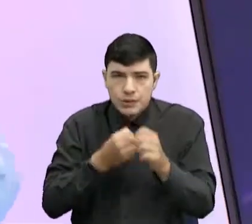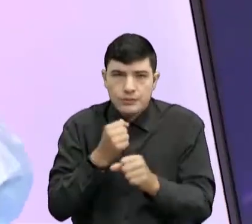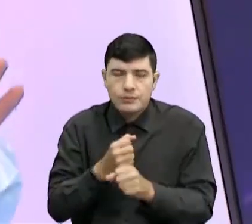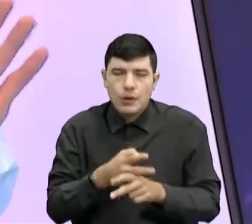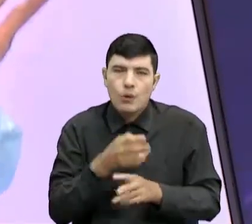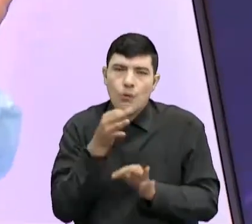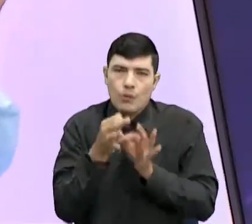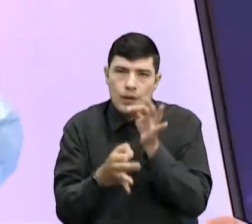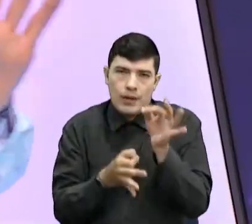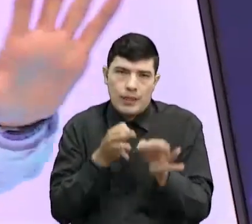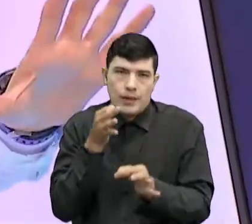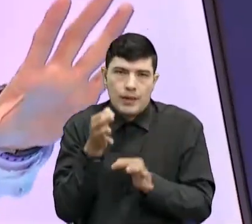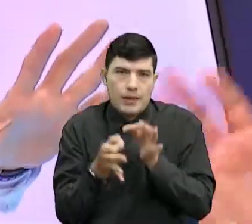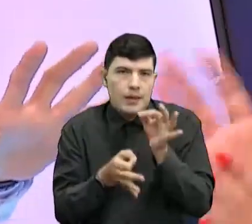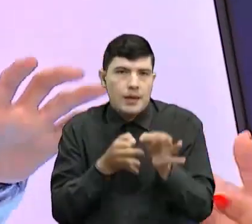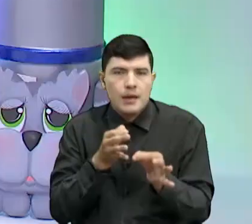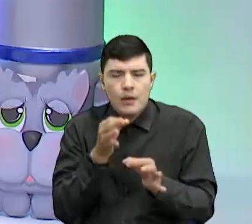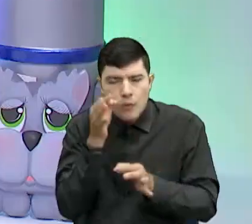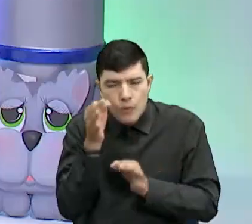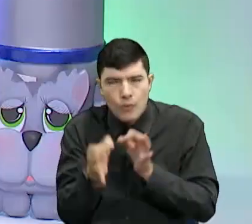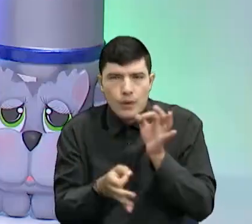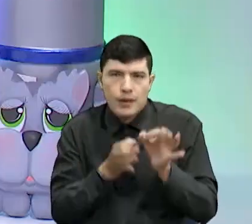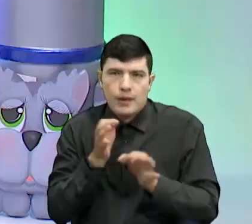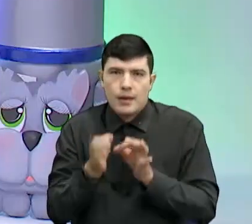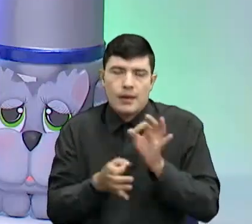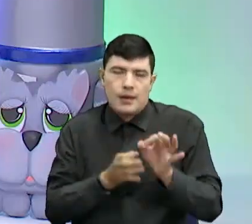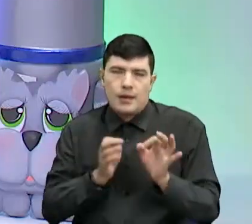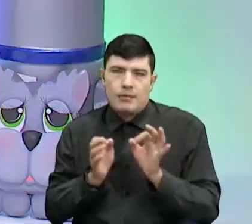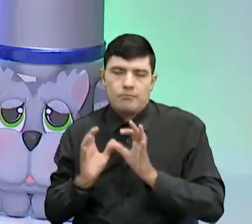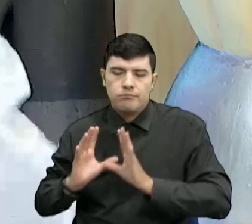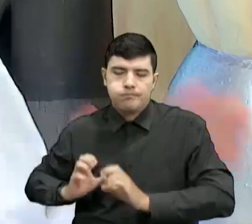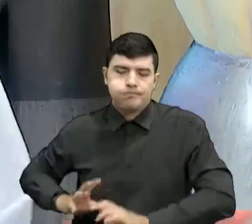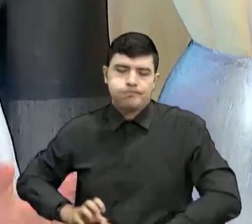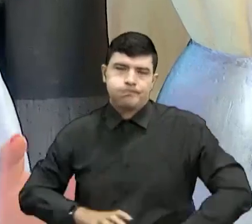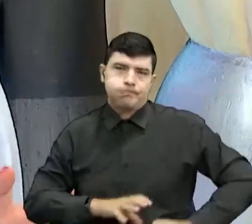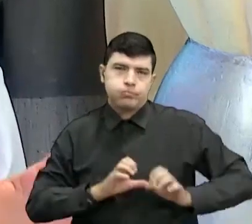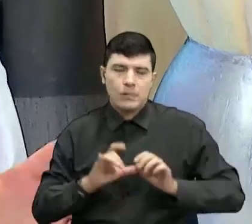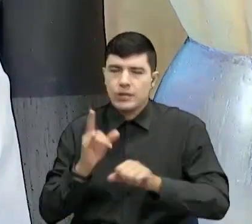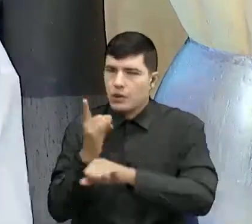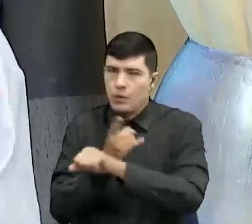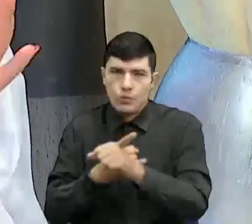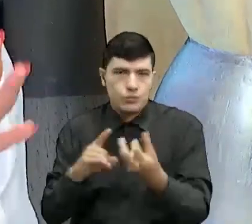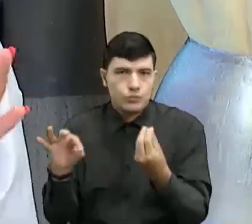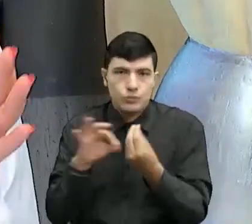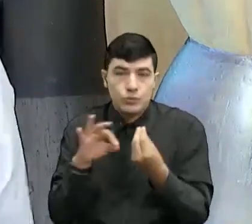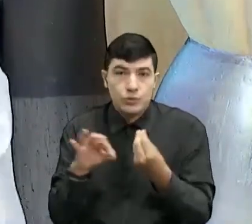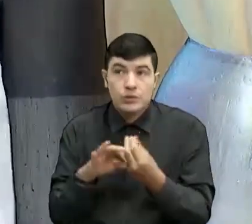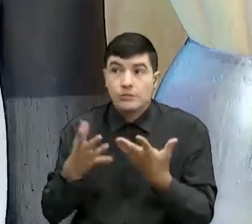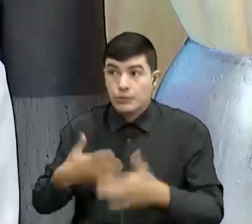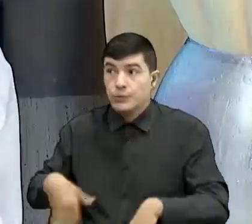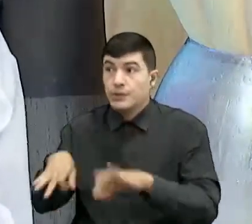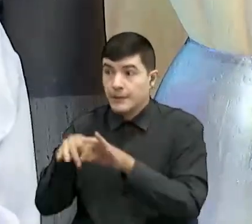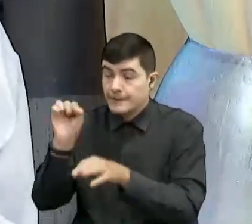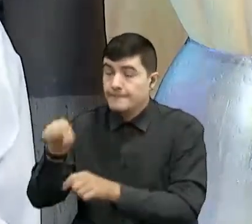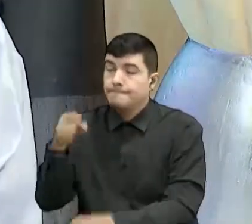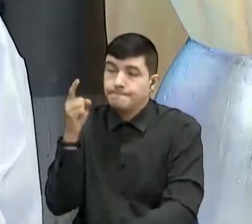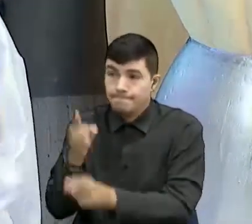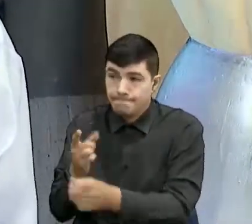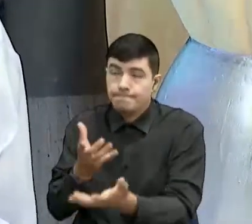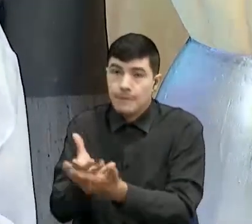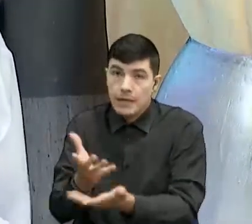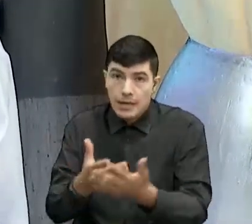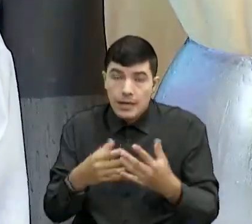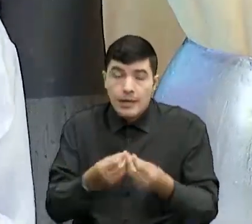estas sustancias. Ahí está. Sí, Todo esto es muy malo y no queremos contaminar nuestro cuerpo. Este mensaje no